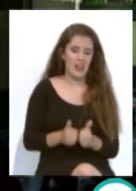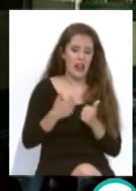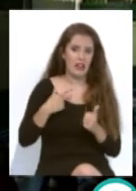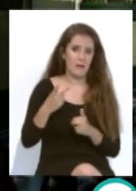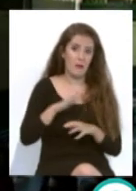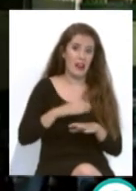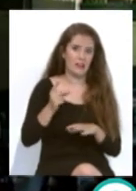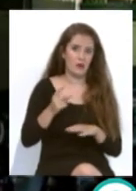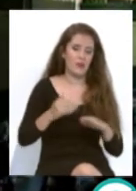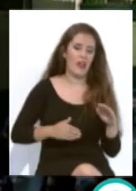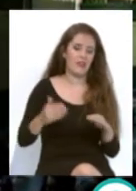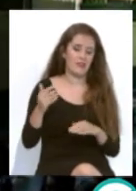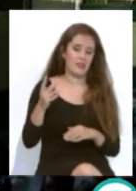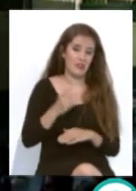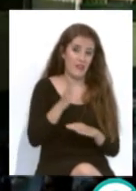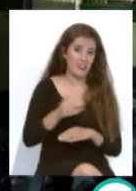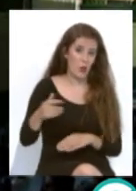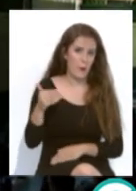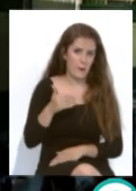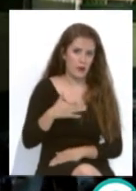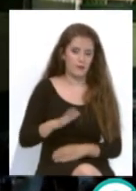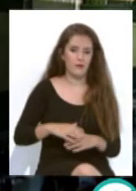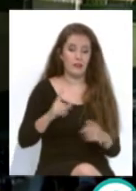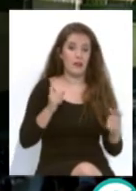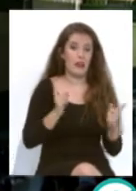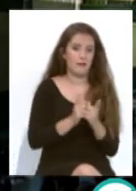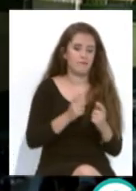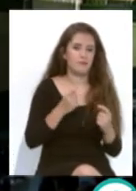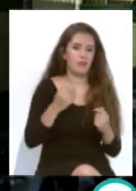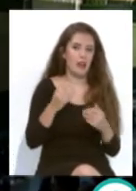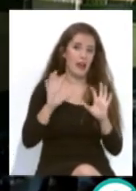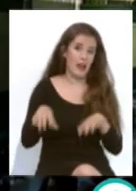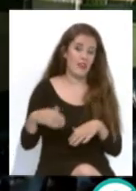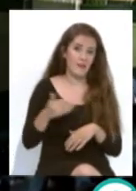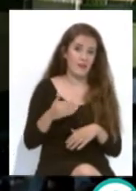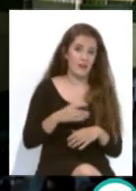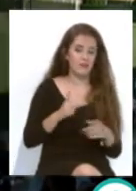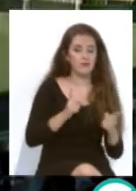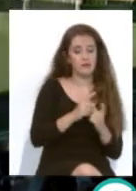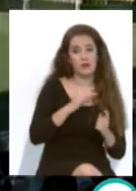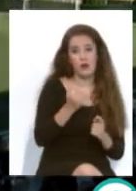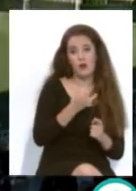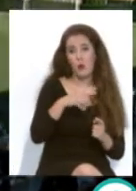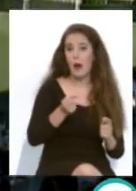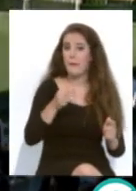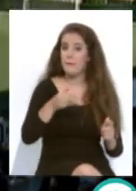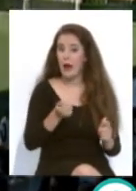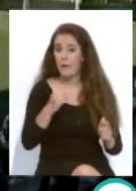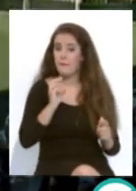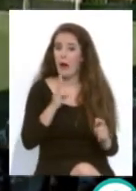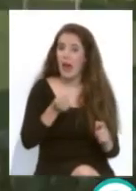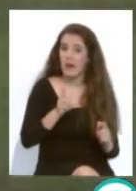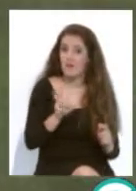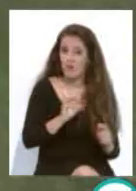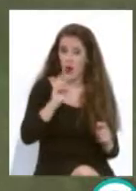segunda división B, que enfrentaba al Cádiz B de Juanma Pavón con el